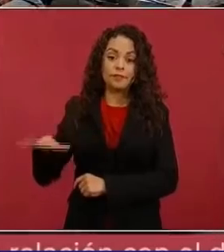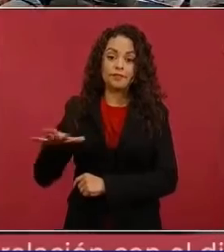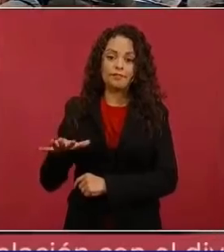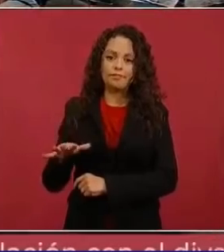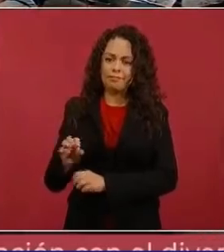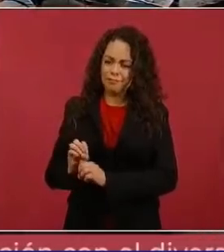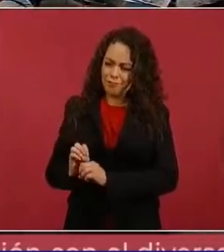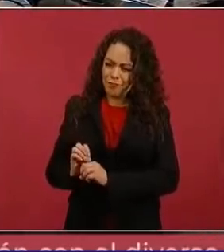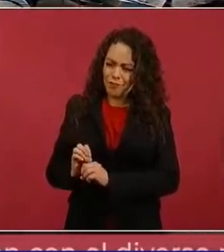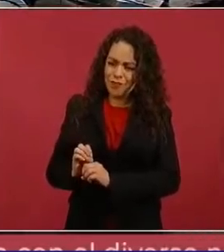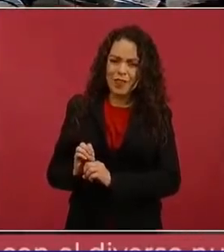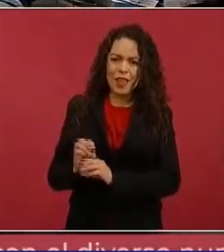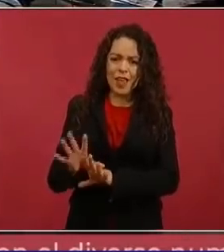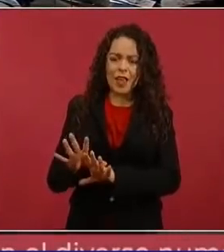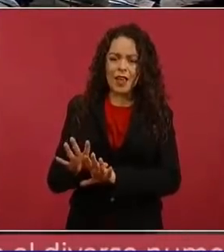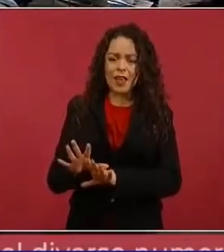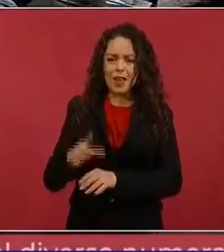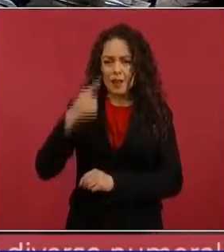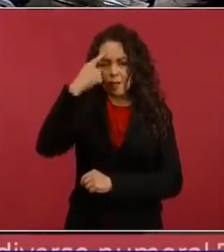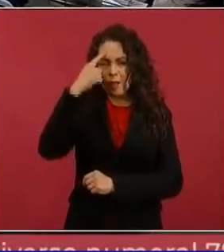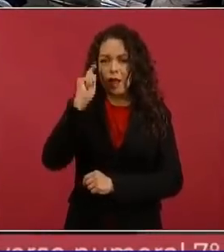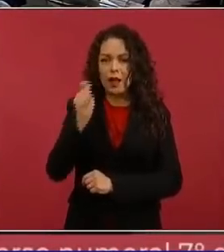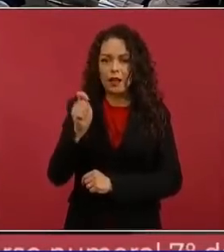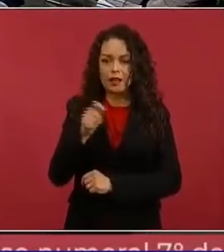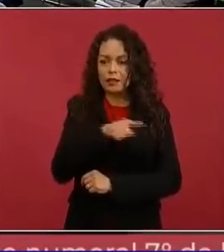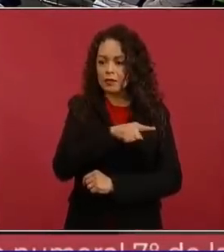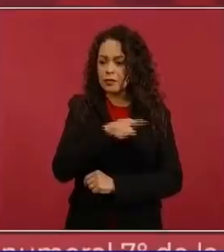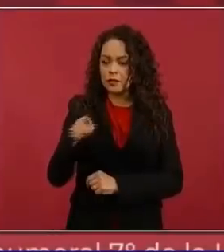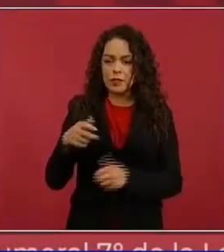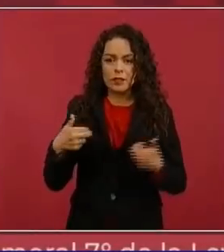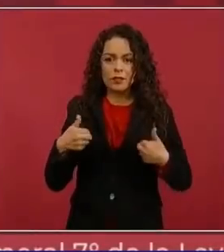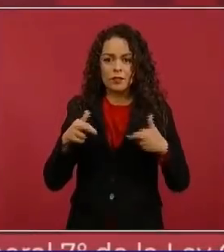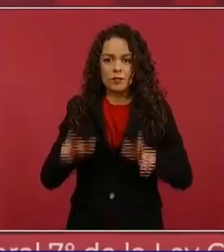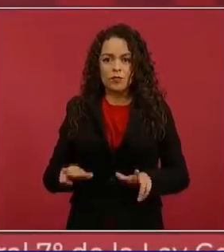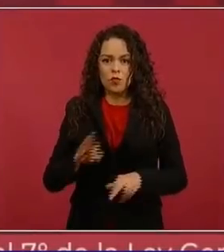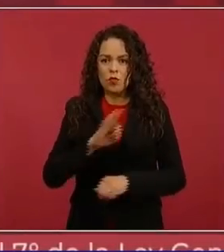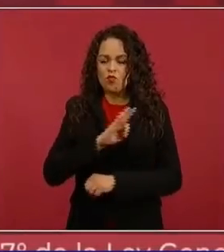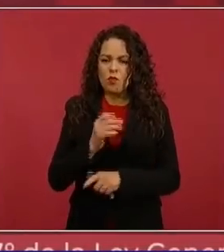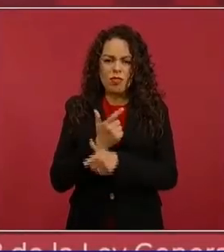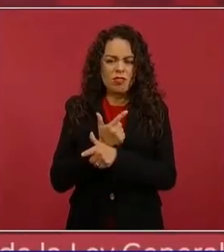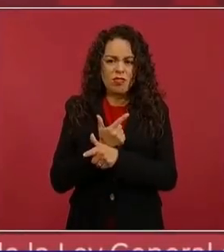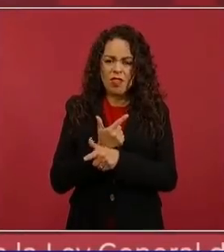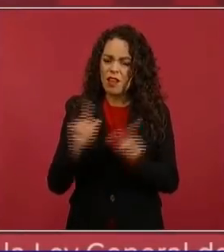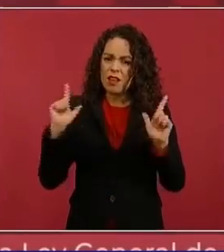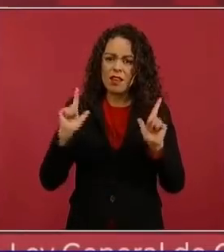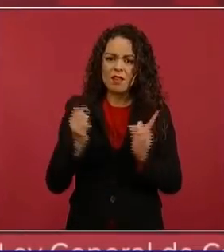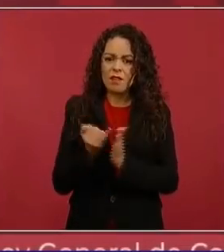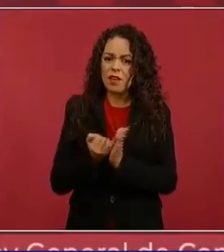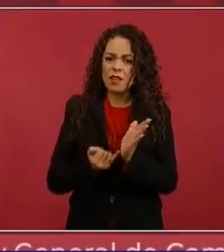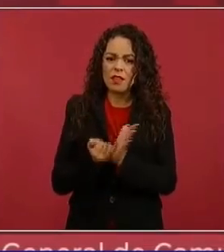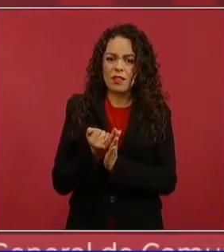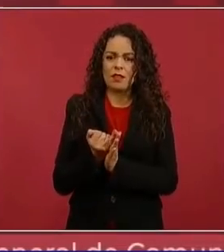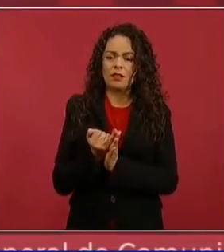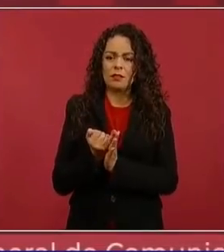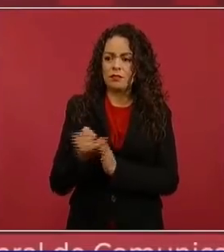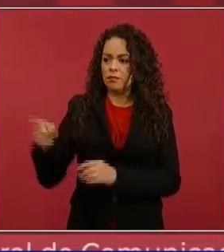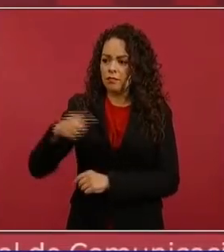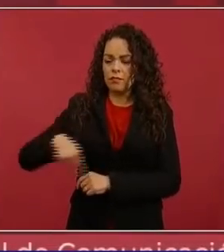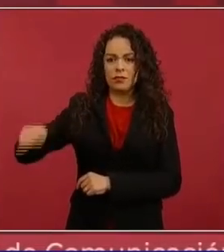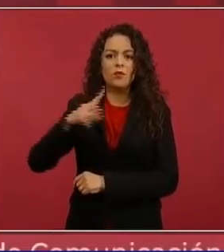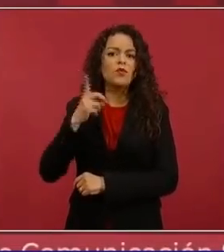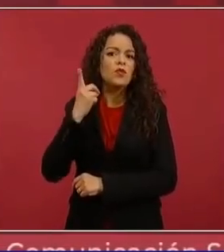libertad a los representantes populares, a los legisladores,